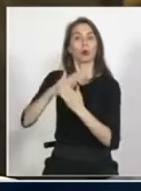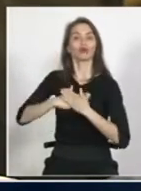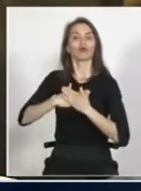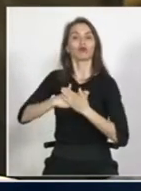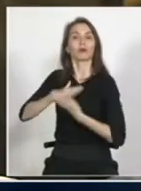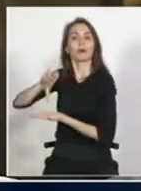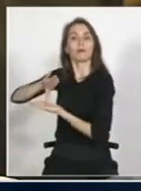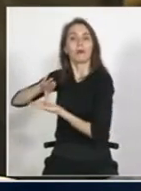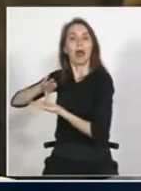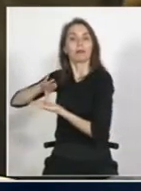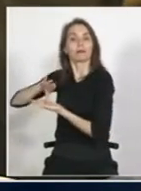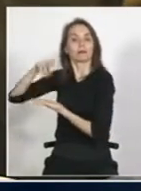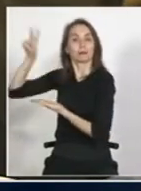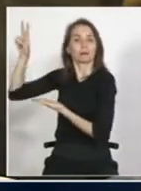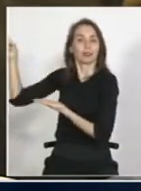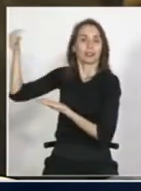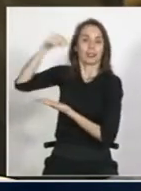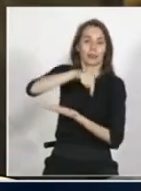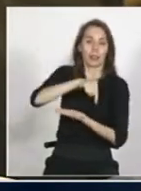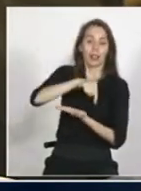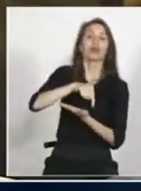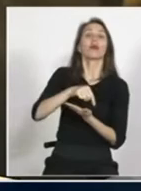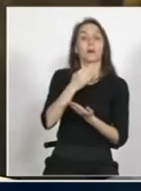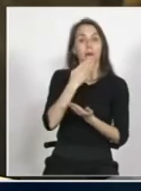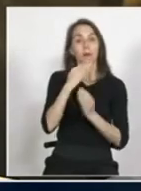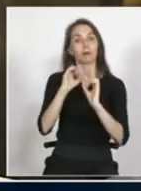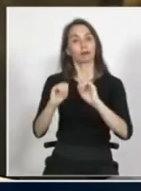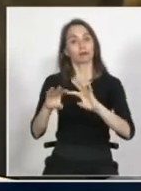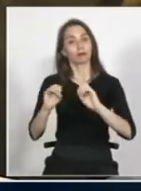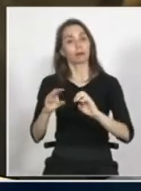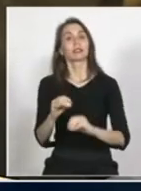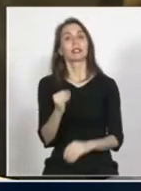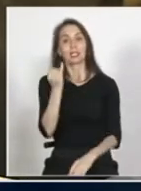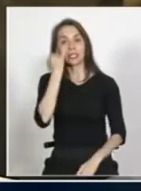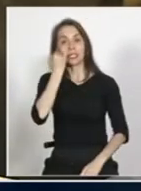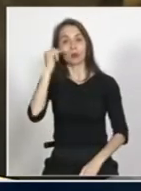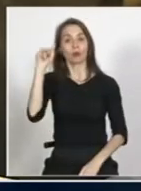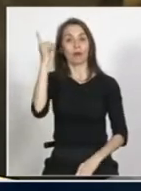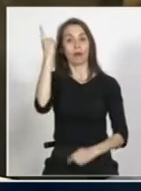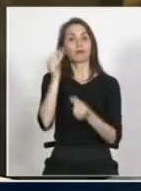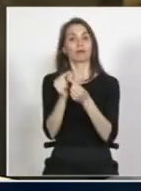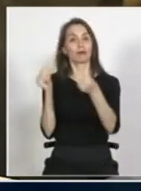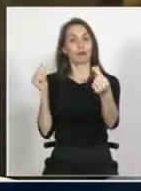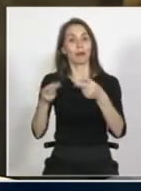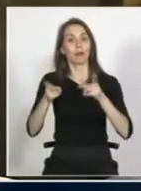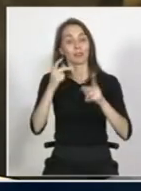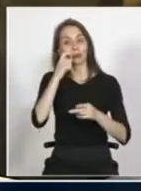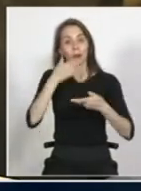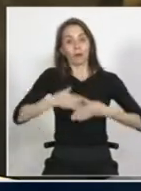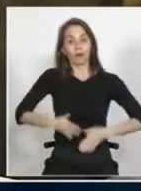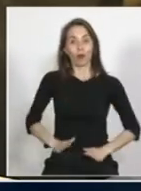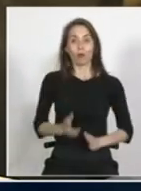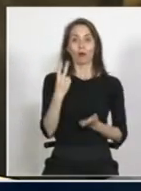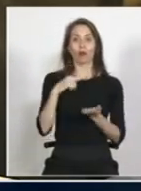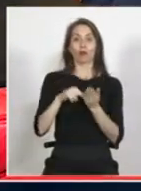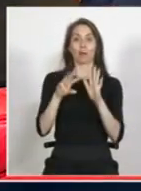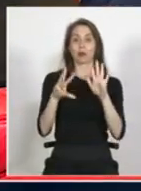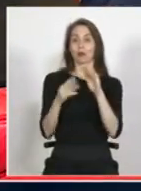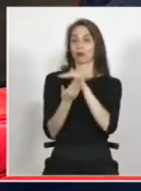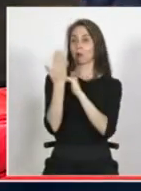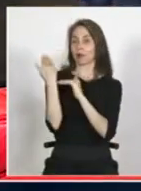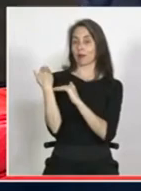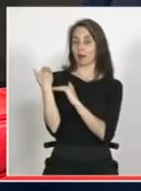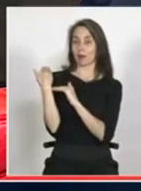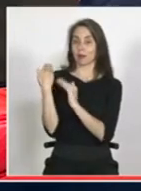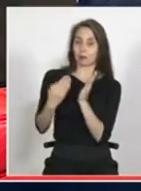origen. En atención a lo que señalo, el Instituto de Derechos Humanos, desde su fundación en el 2009, y desde